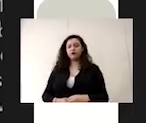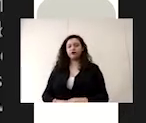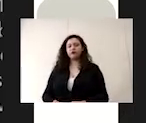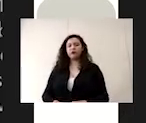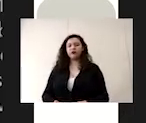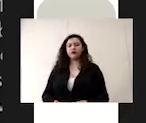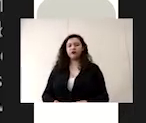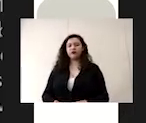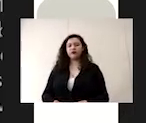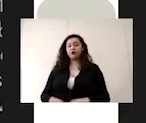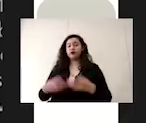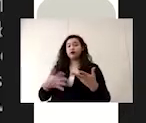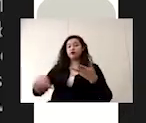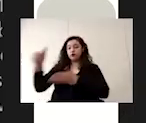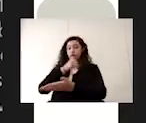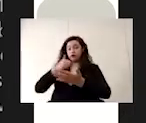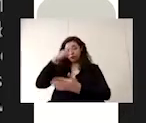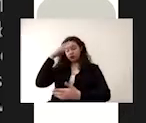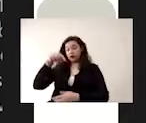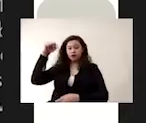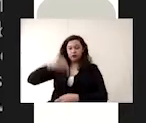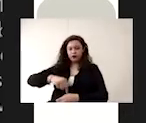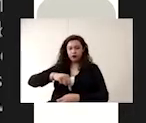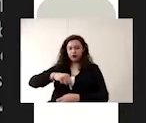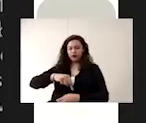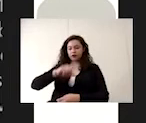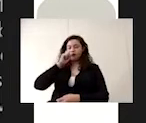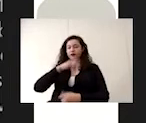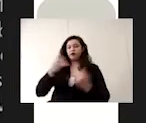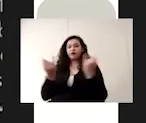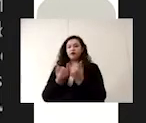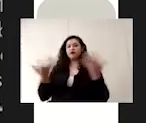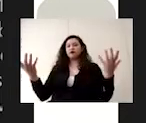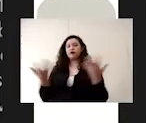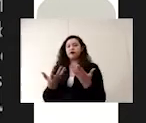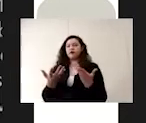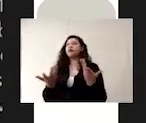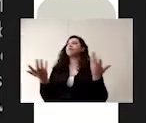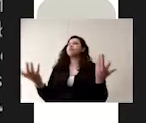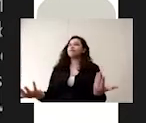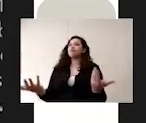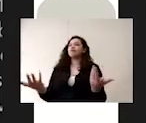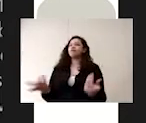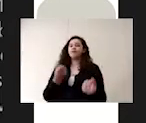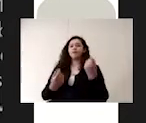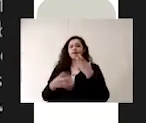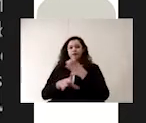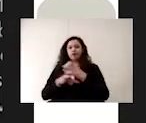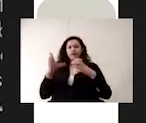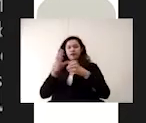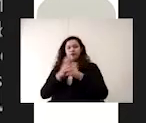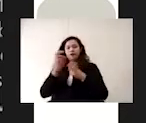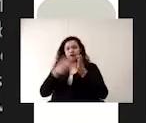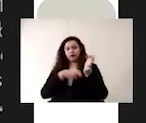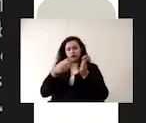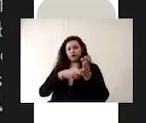A nivel Ciudad de México, también se hicieron algunos ajustes en las